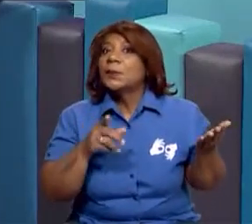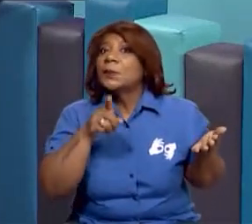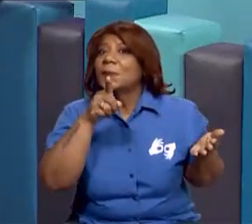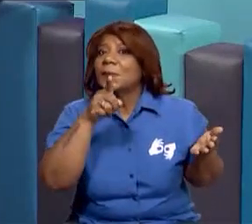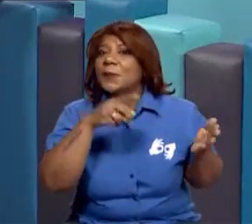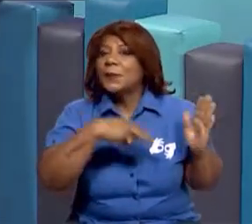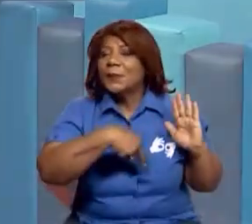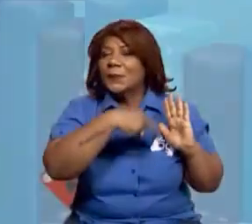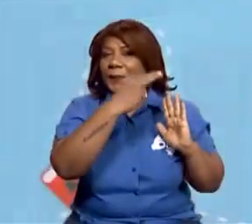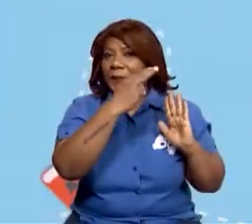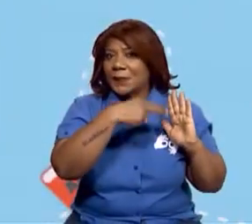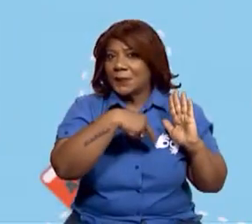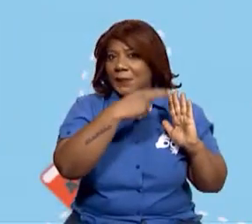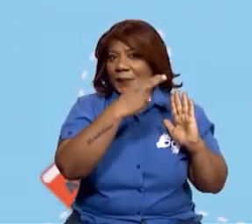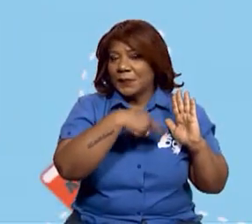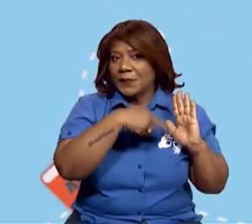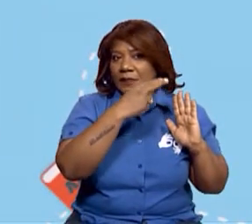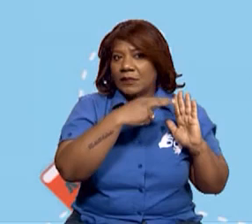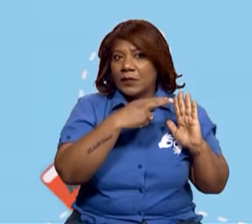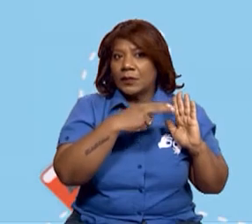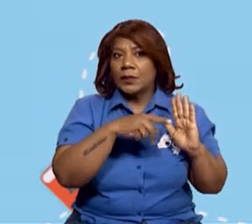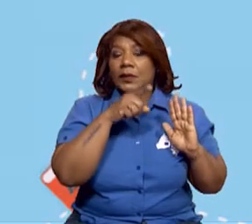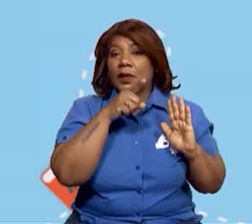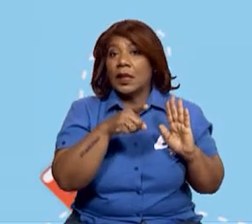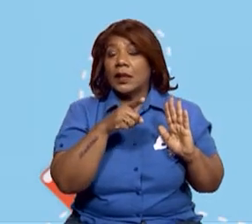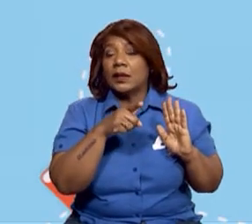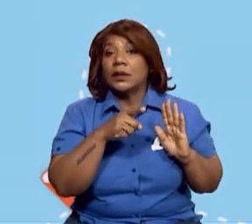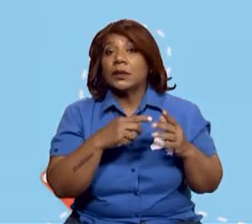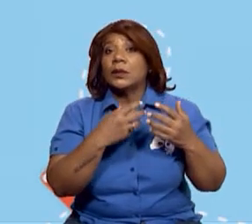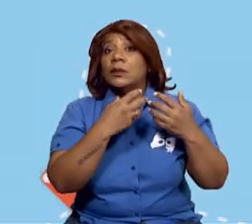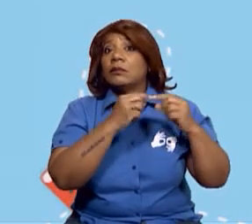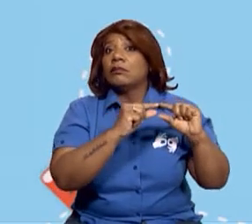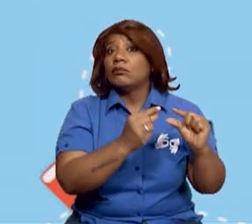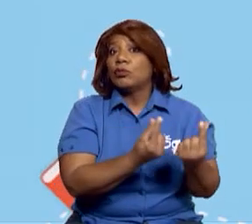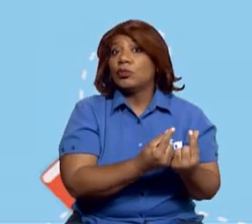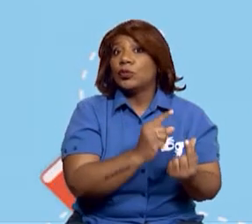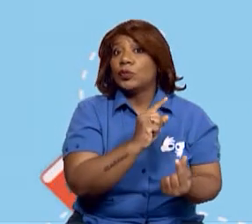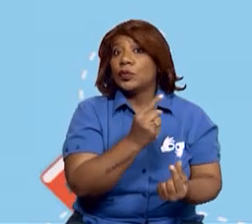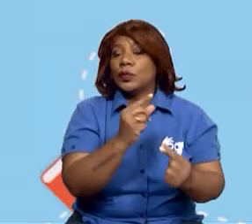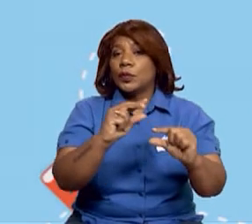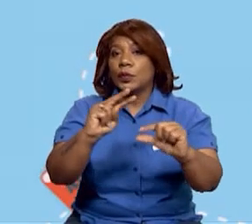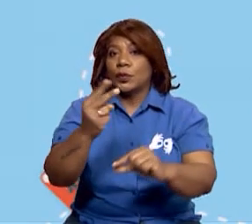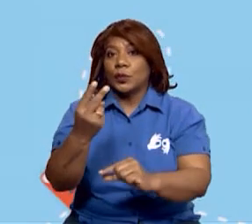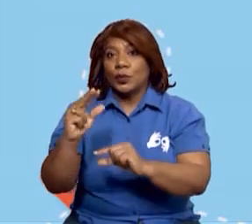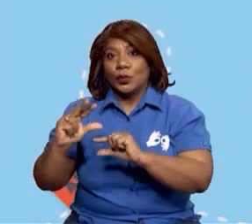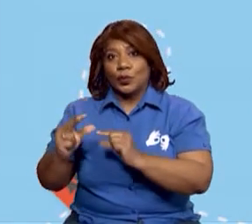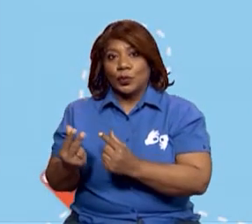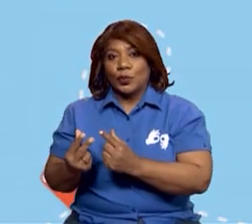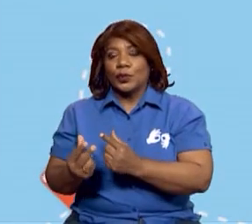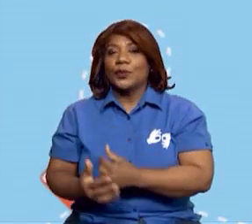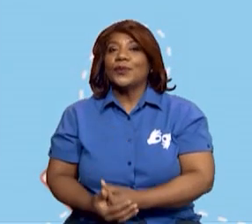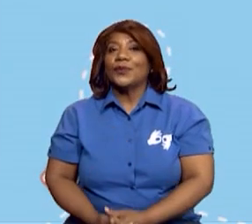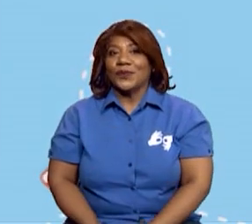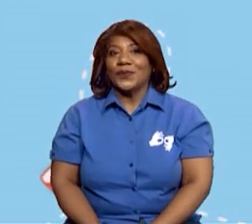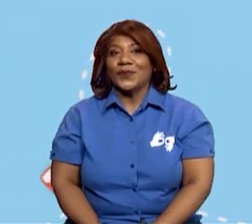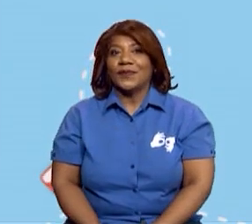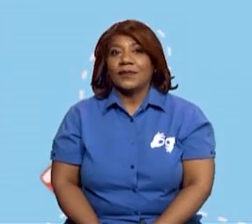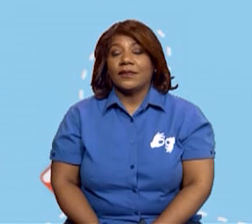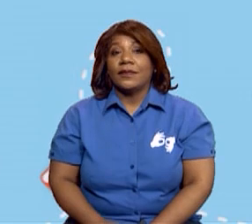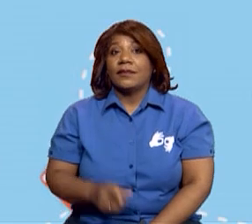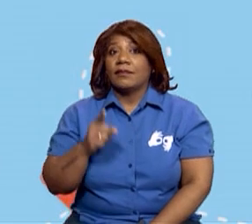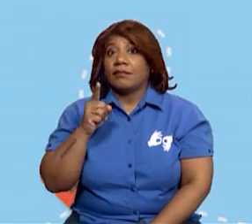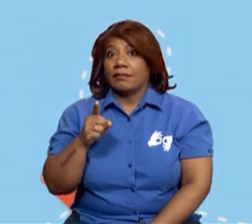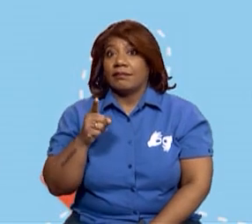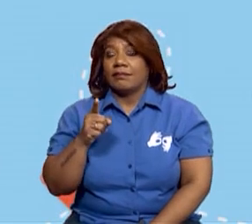poner qué sector es. Si es el sector primario, si es el sector secundario o del sector terciario. Esta